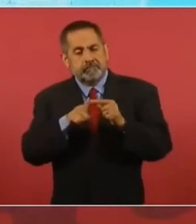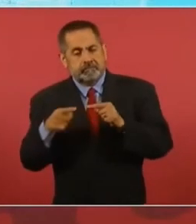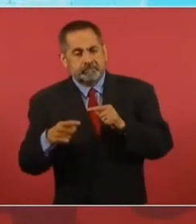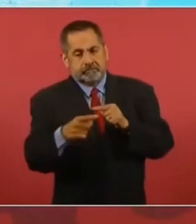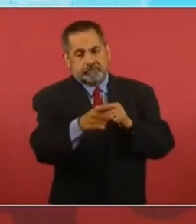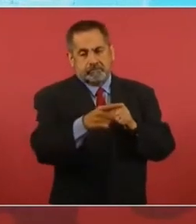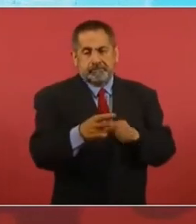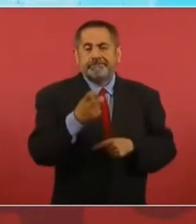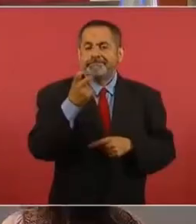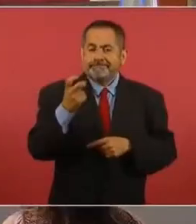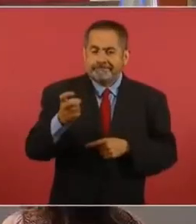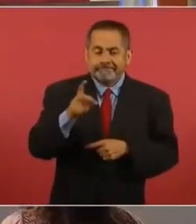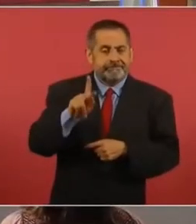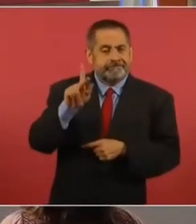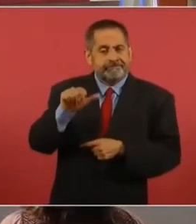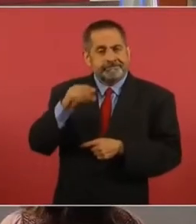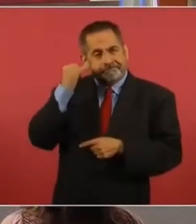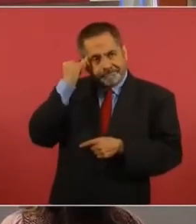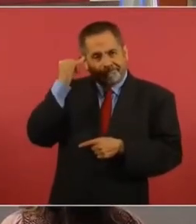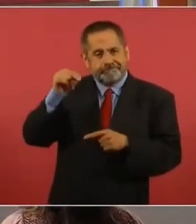un este es el plan general.